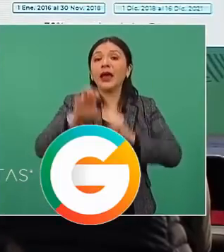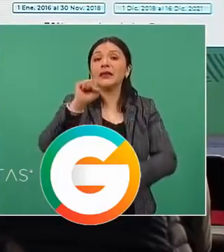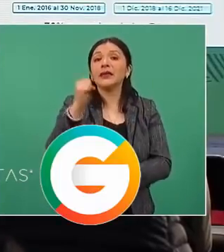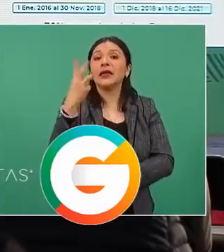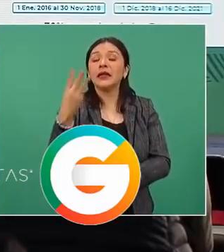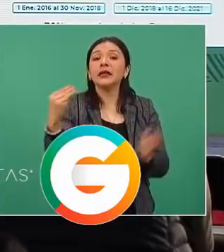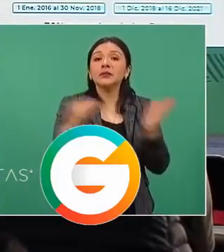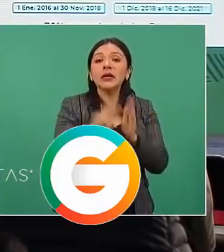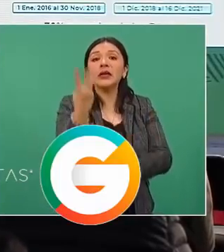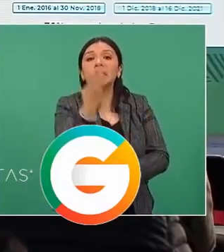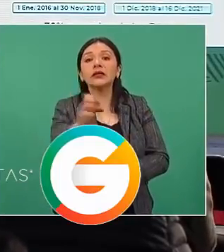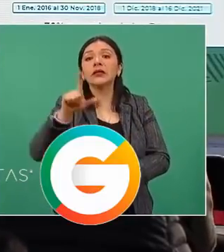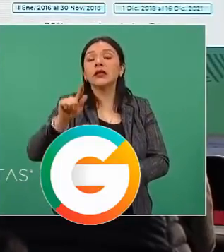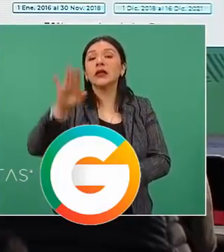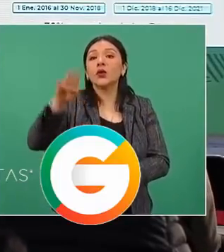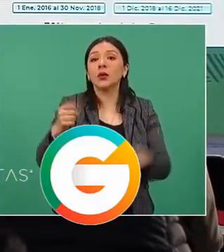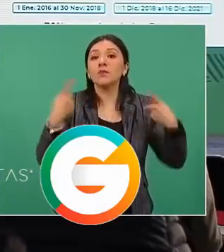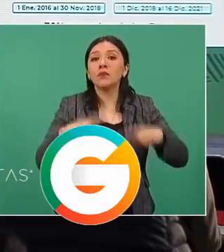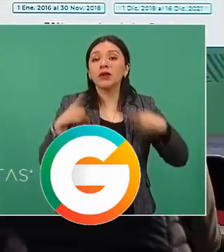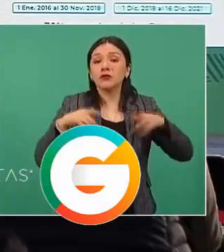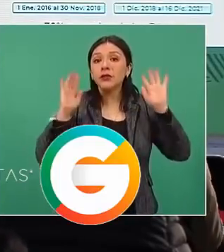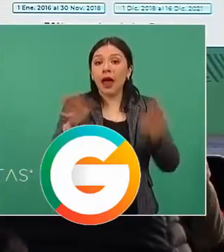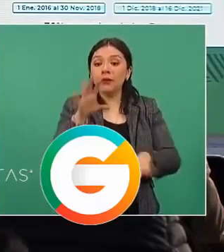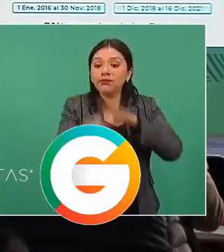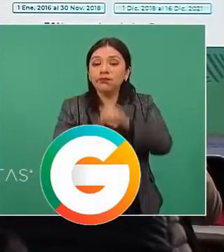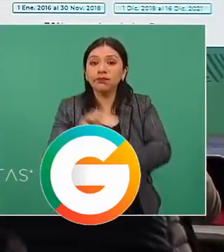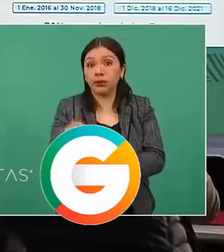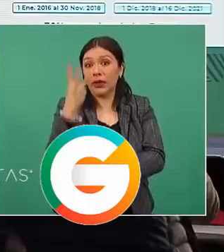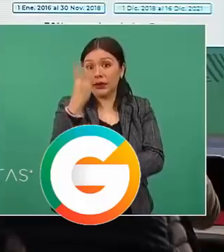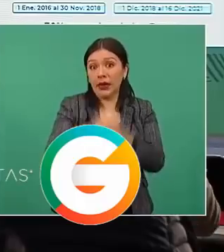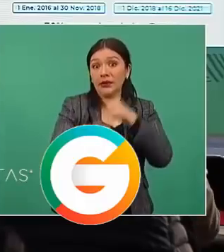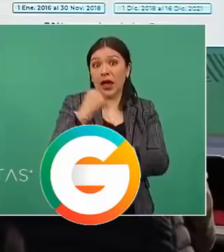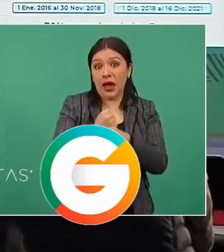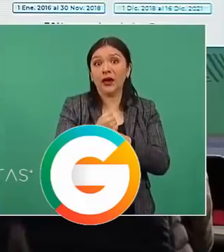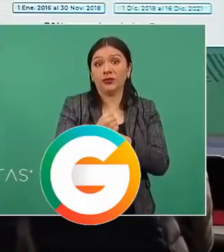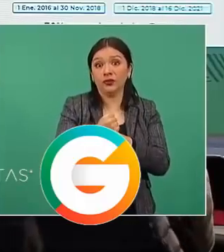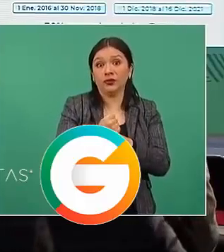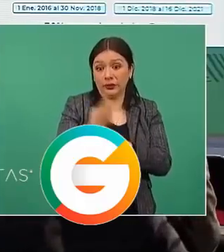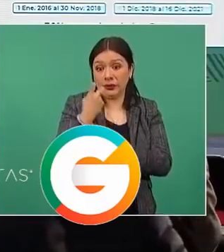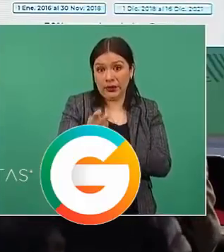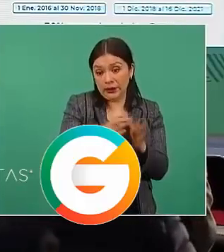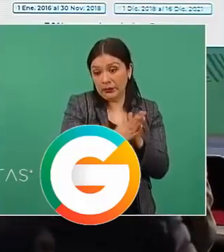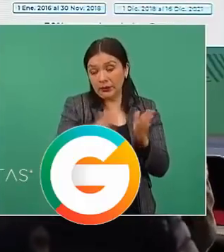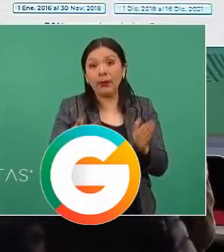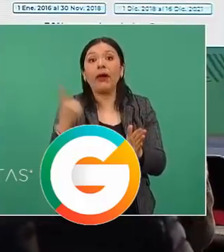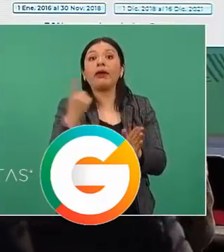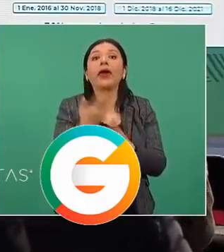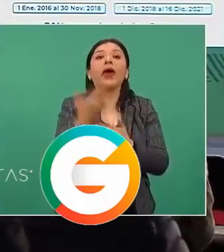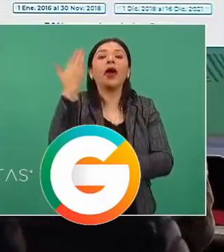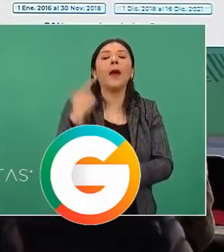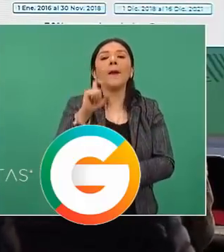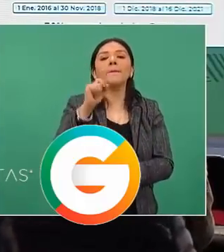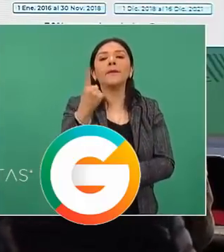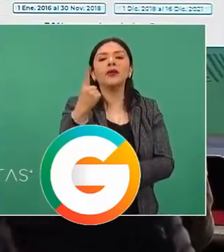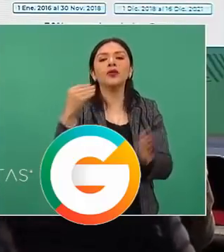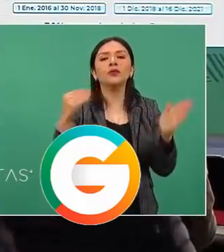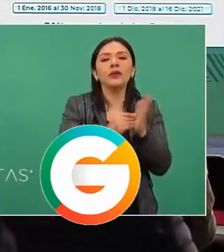379 detenidos en los tres años de la administración, en comparación con 21 mil